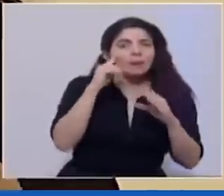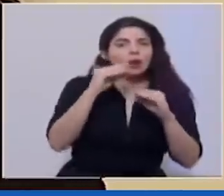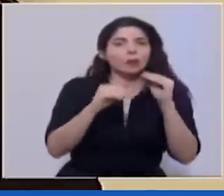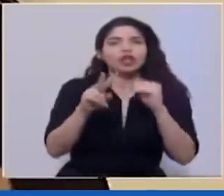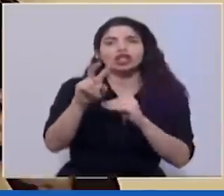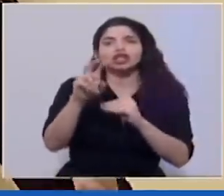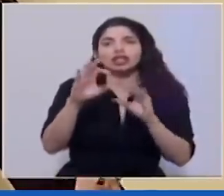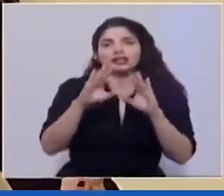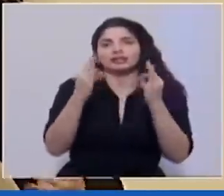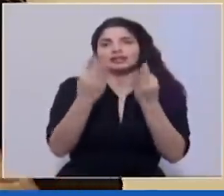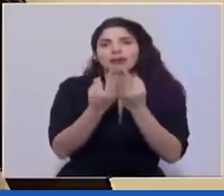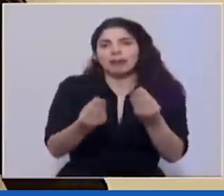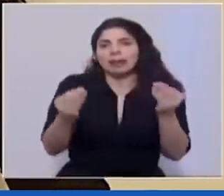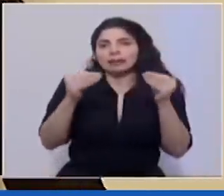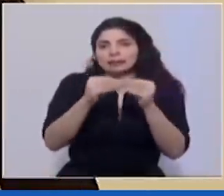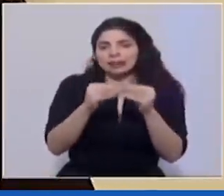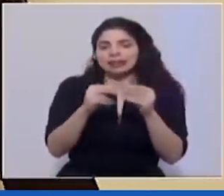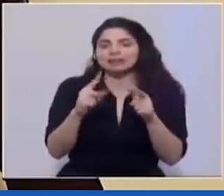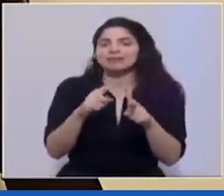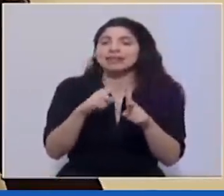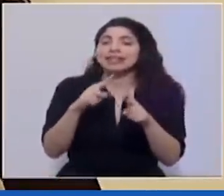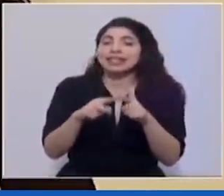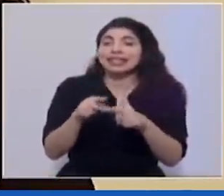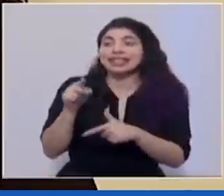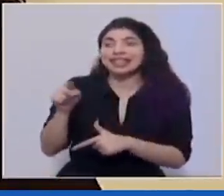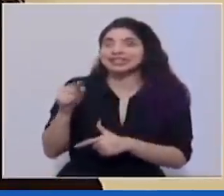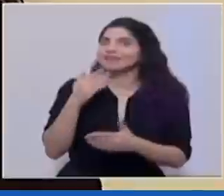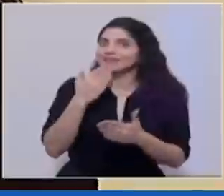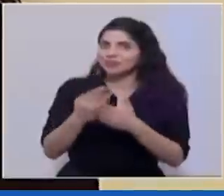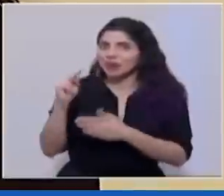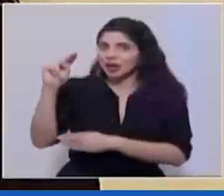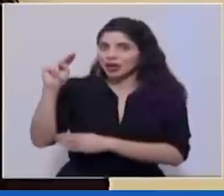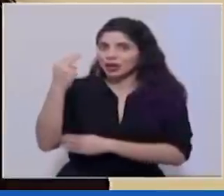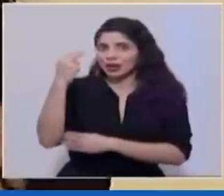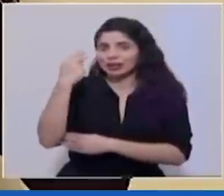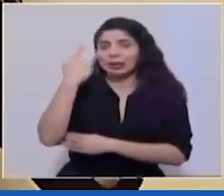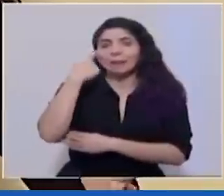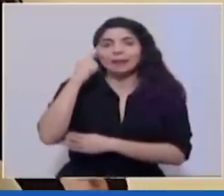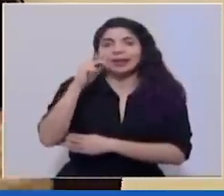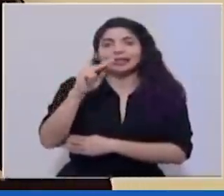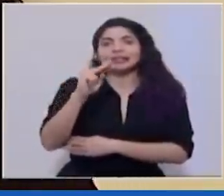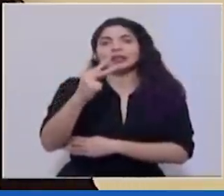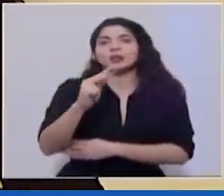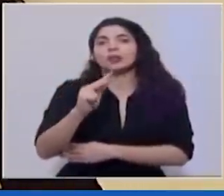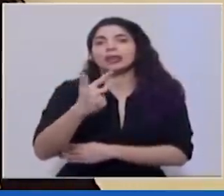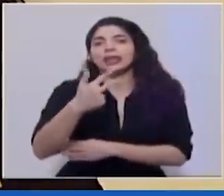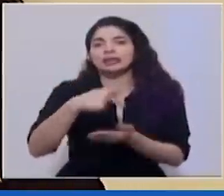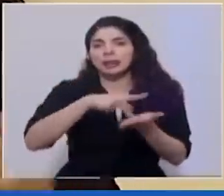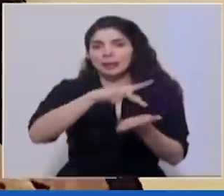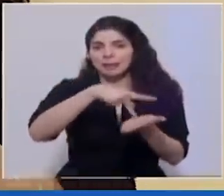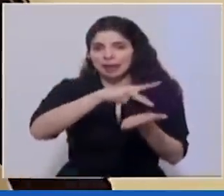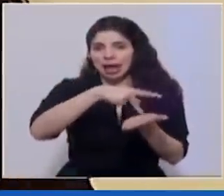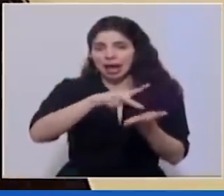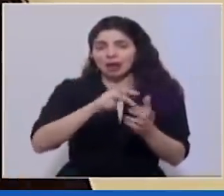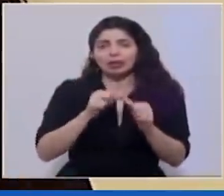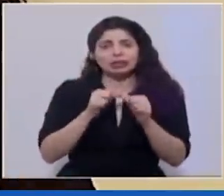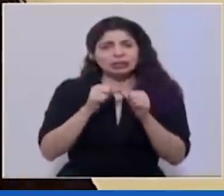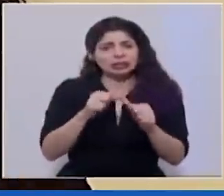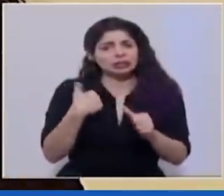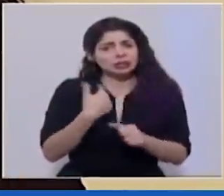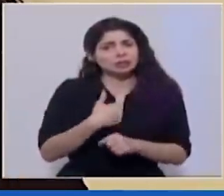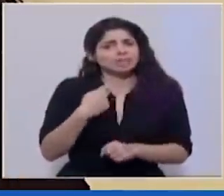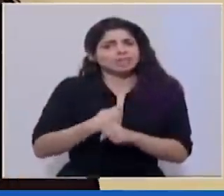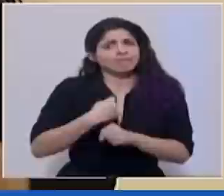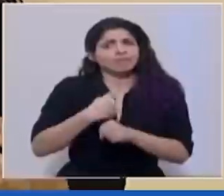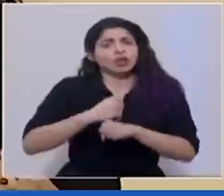familias más entonces eso es una buena noticia para cubrir el segundo y tercer pago y que seguimos trabajando tanto